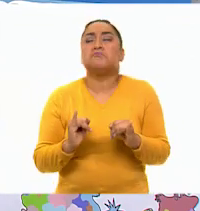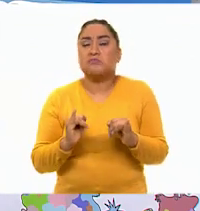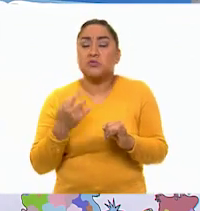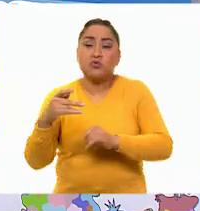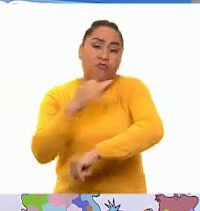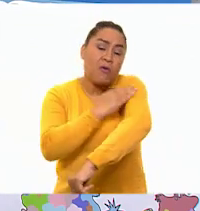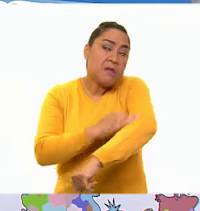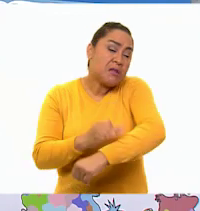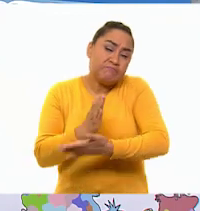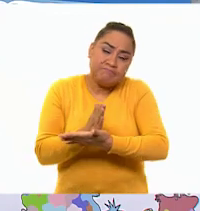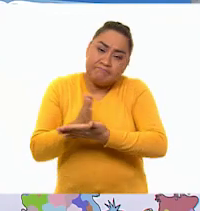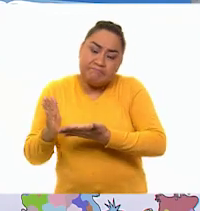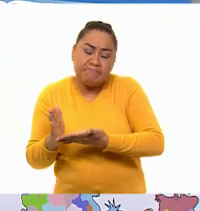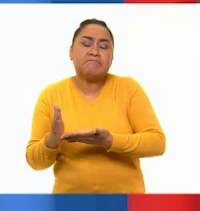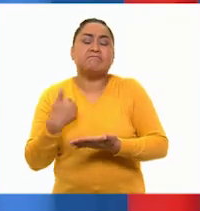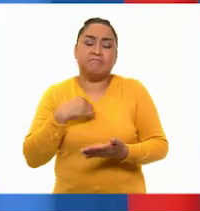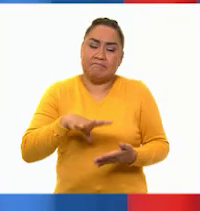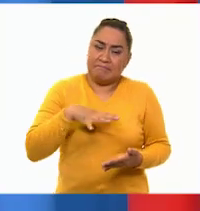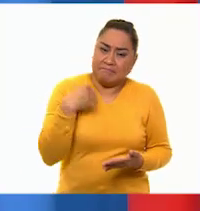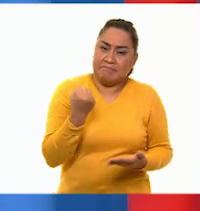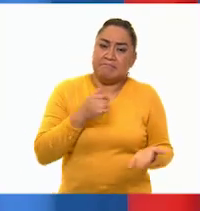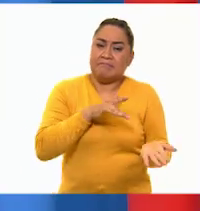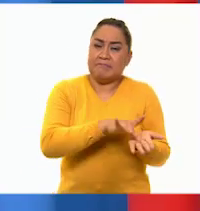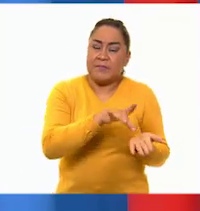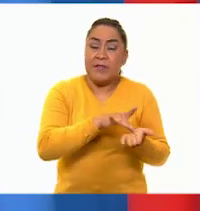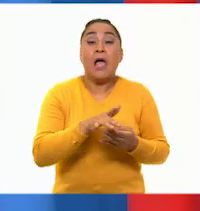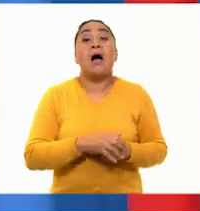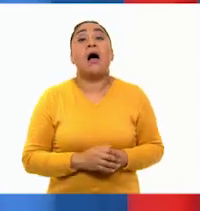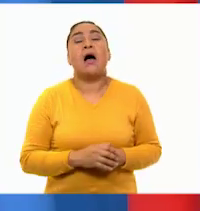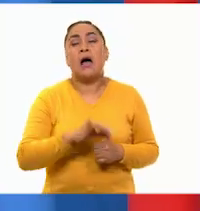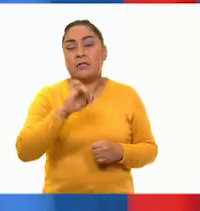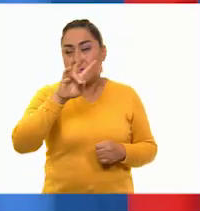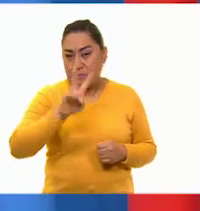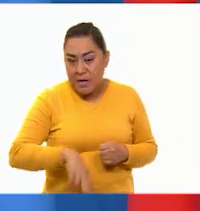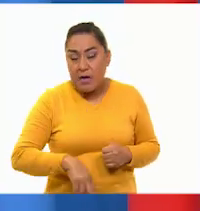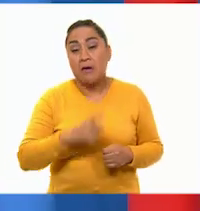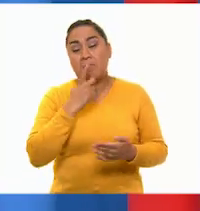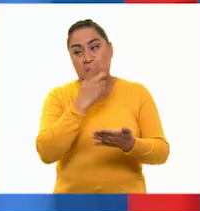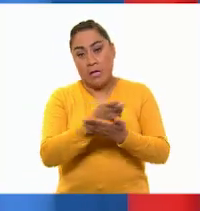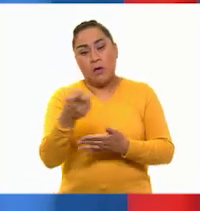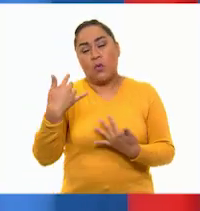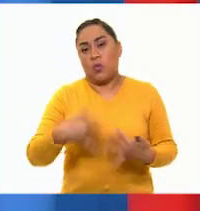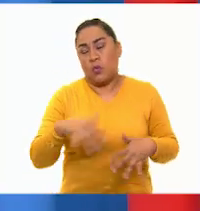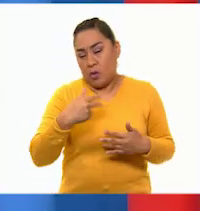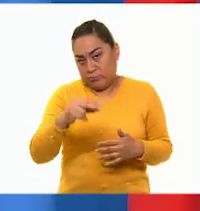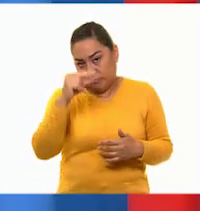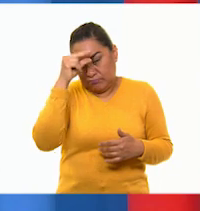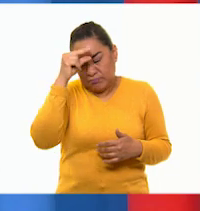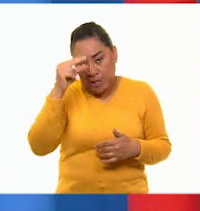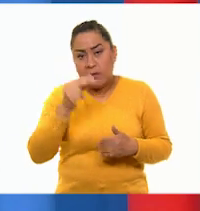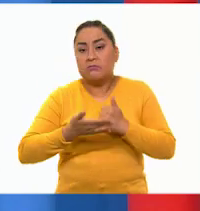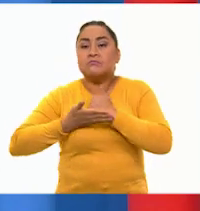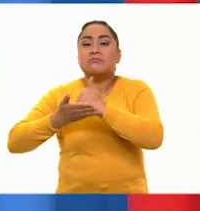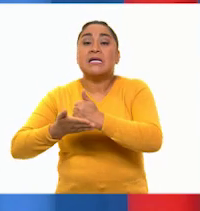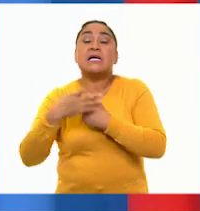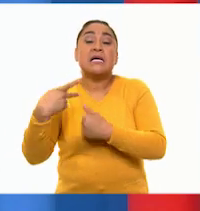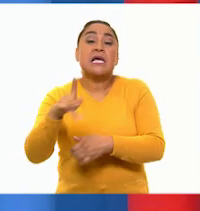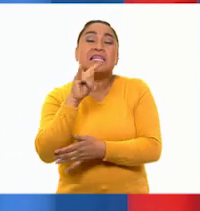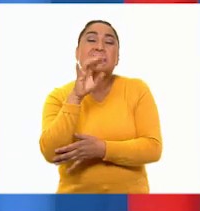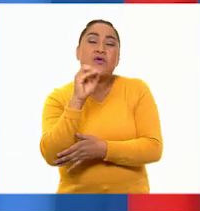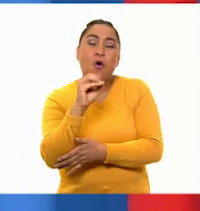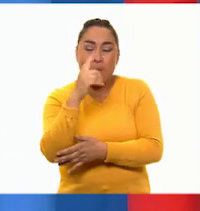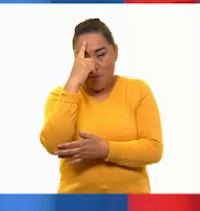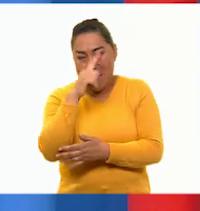familia y arriesgar su vida. Ah, sí. También nos habla de su inteligencia, el hecho de que ayudaba a su tío en el despacho de